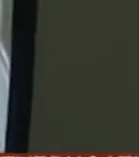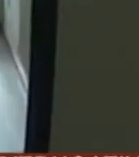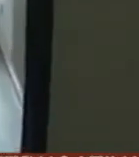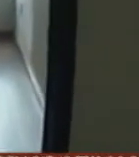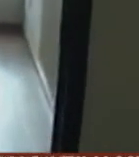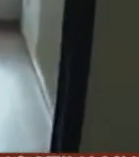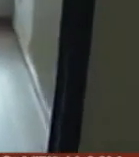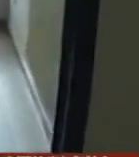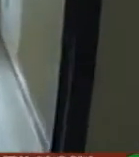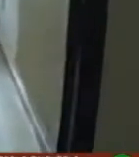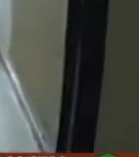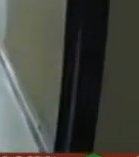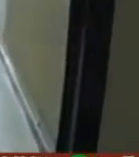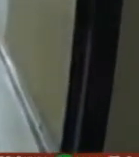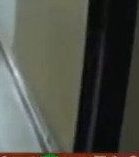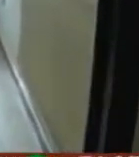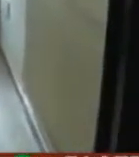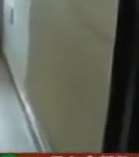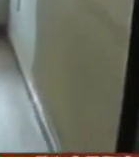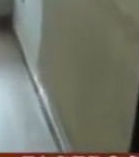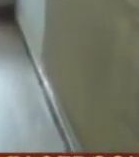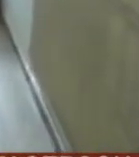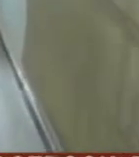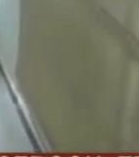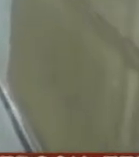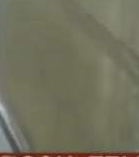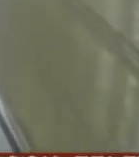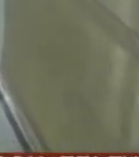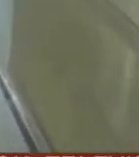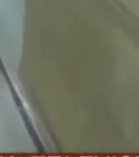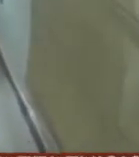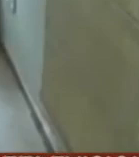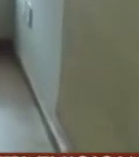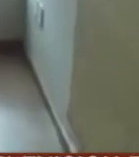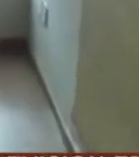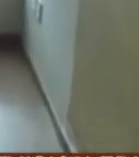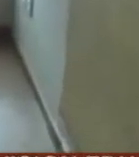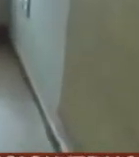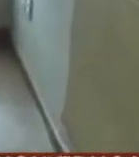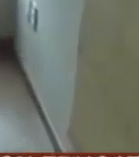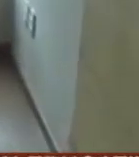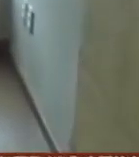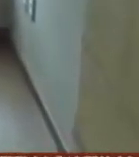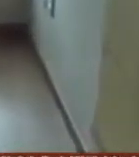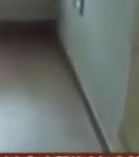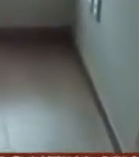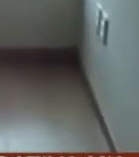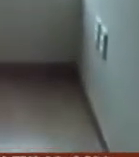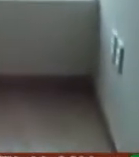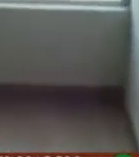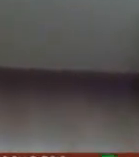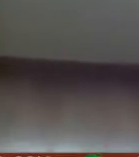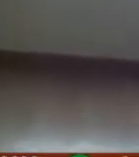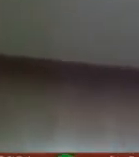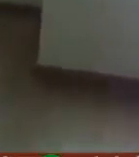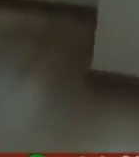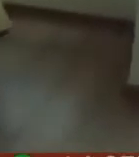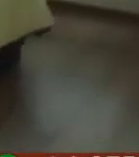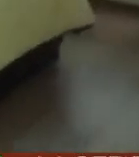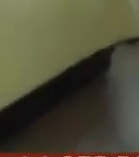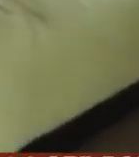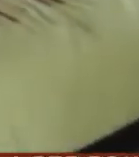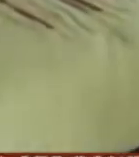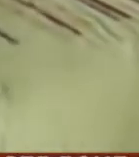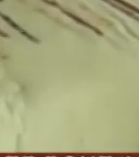lo que le costaría adquirir su casa si contrata el crédito hipotecario con ellas Con la oferta vinculante la institución se obliga por un plazo no